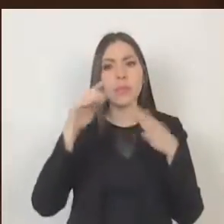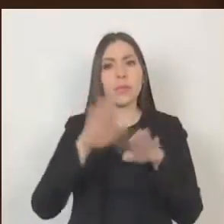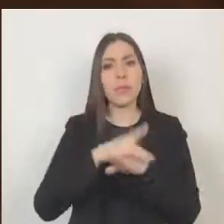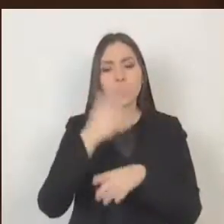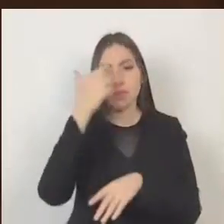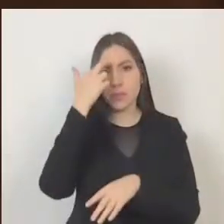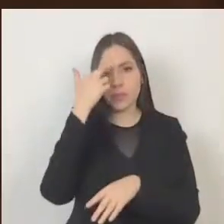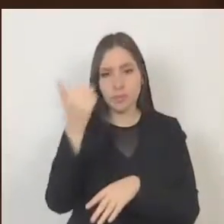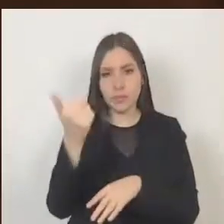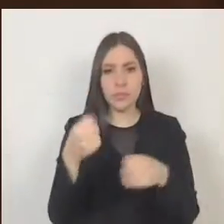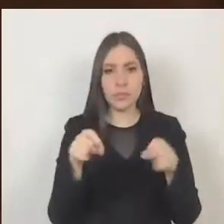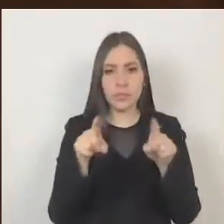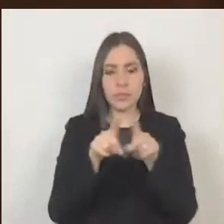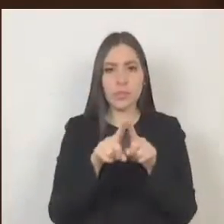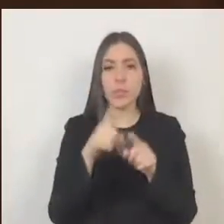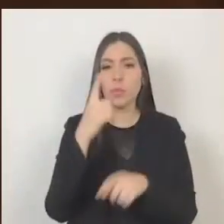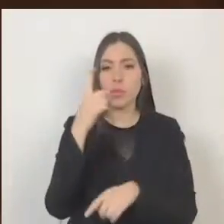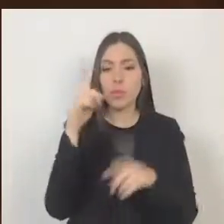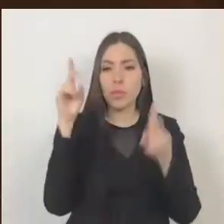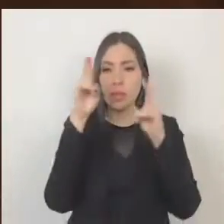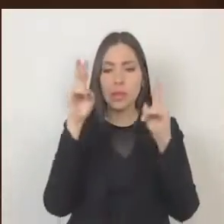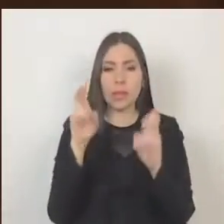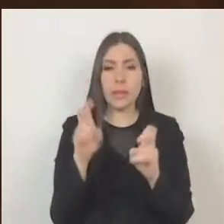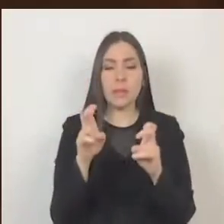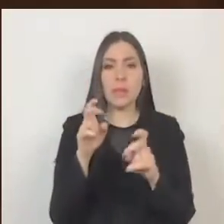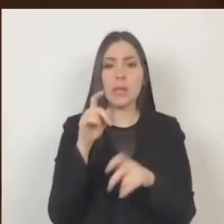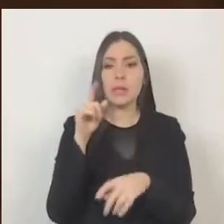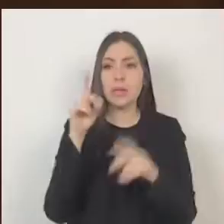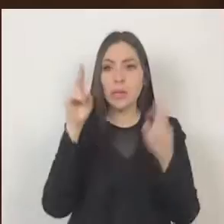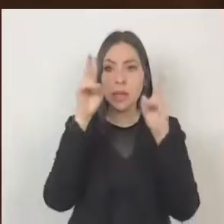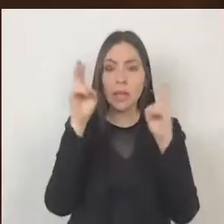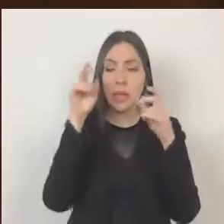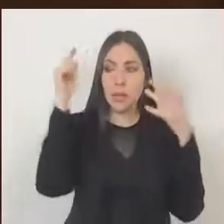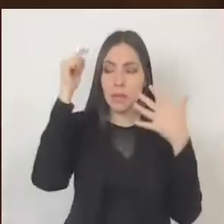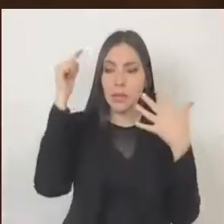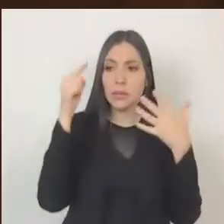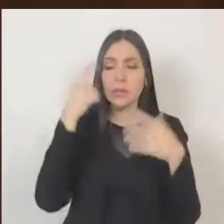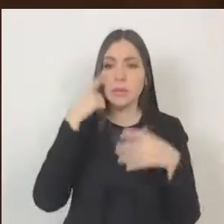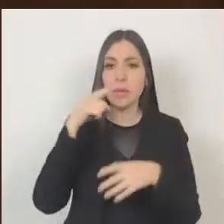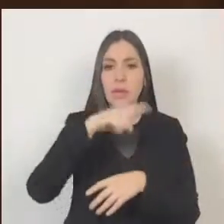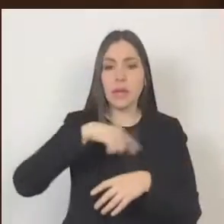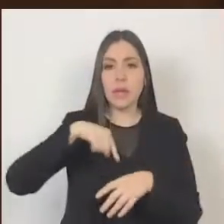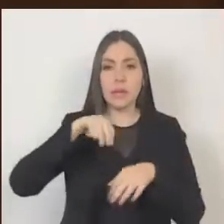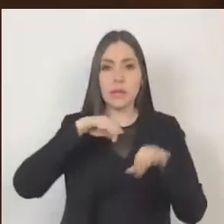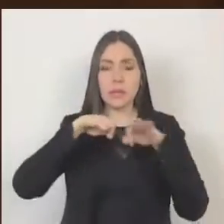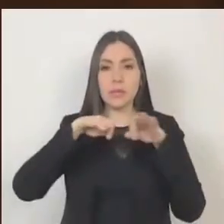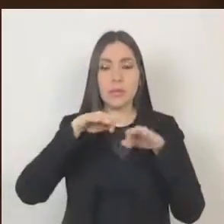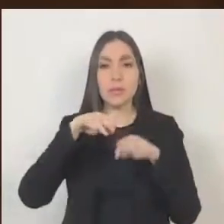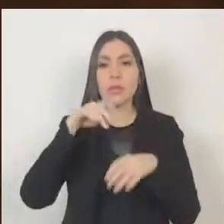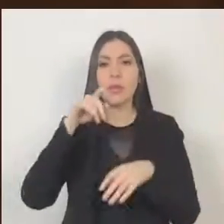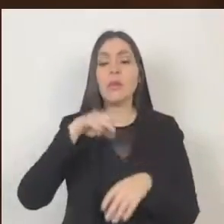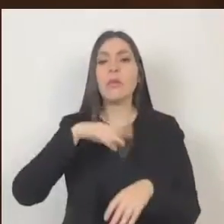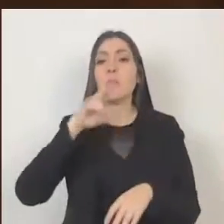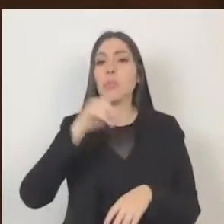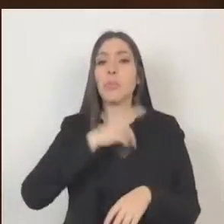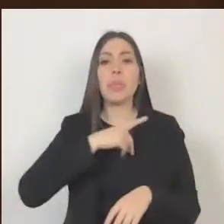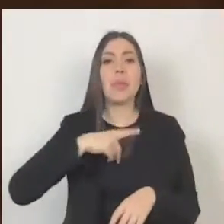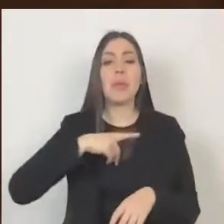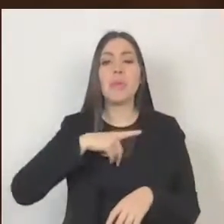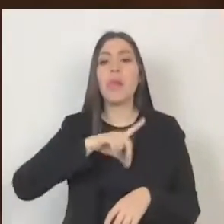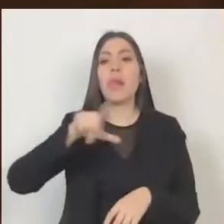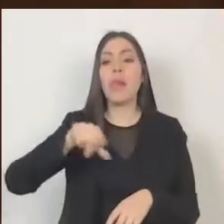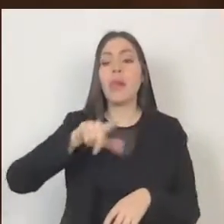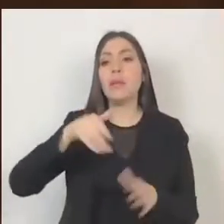uno de los temas cuya atención en la agenda pública no debe de ser postergado es el combate a la violencia